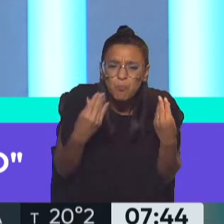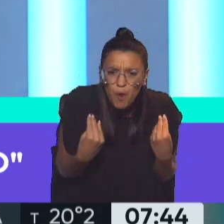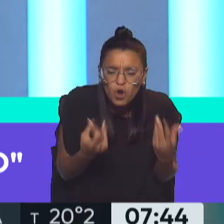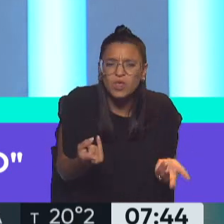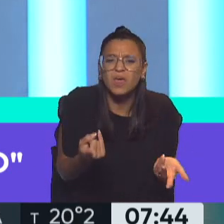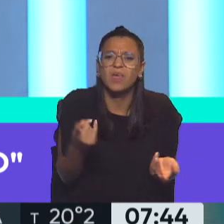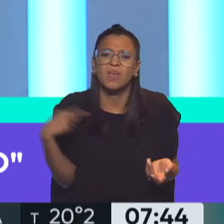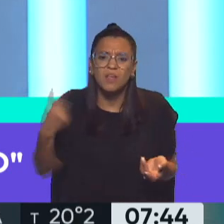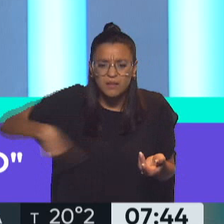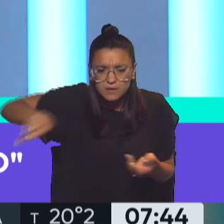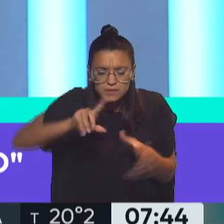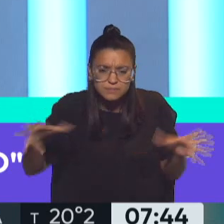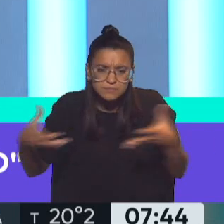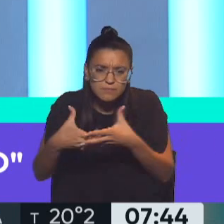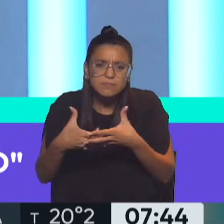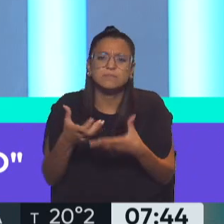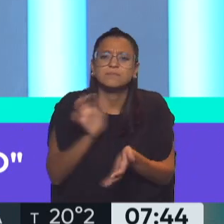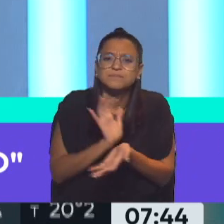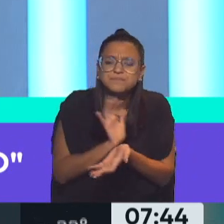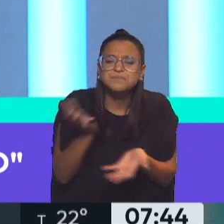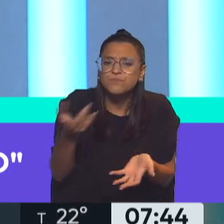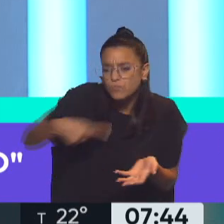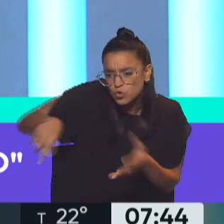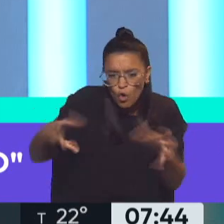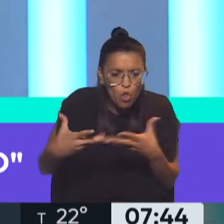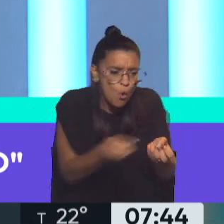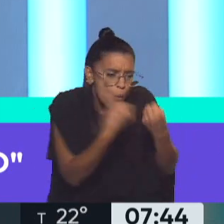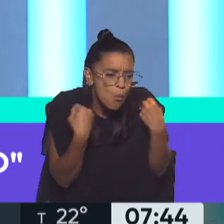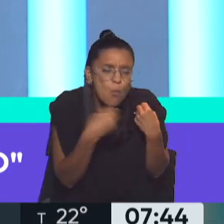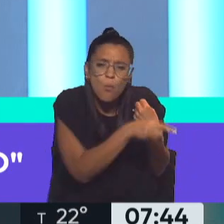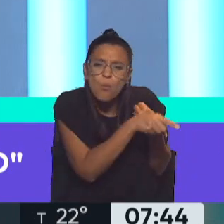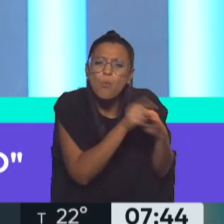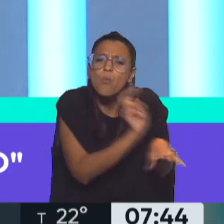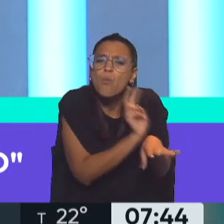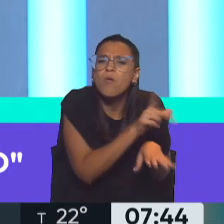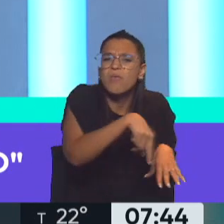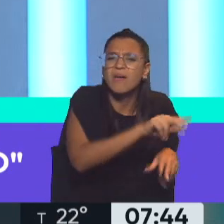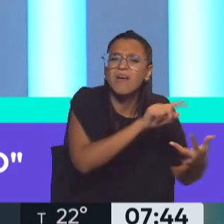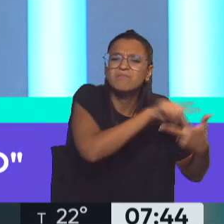había tanta énfasis en encubrir lo que habían hecho?